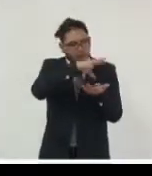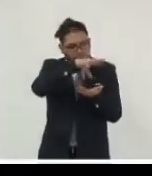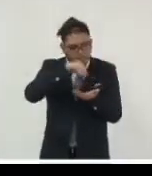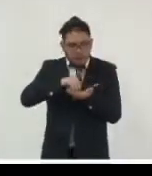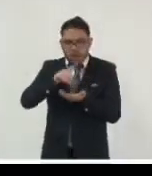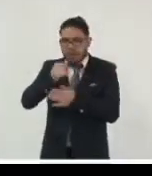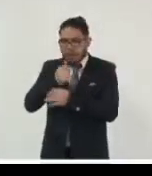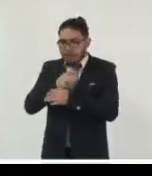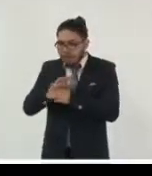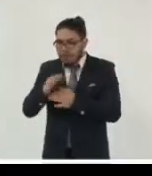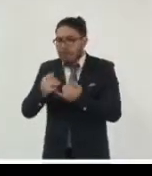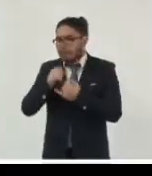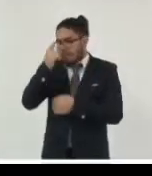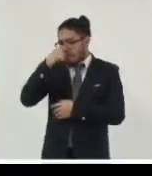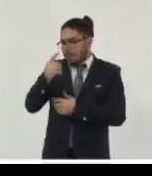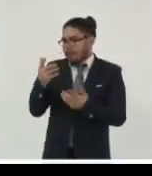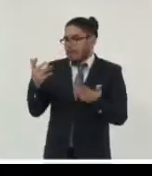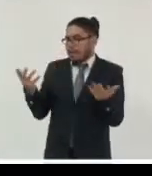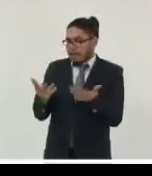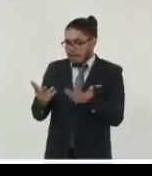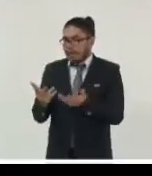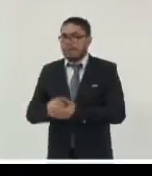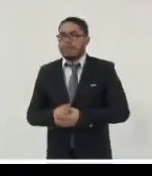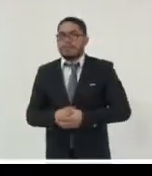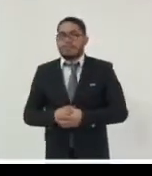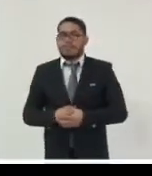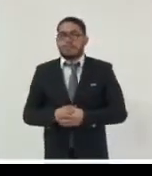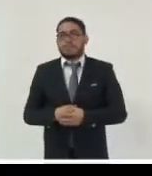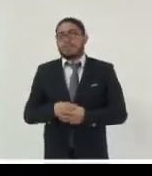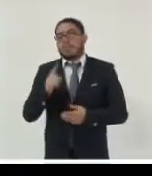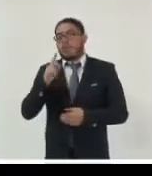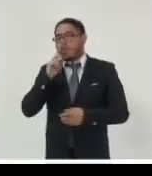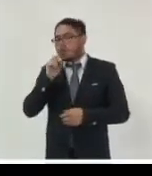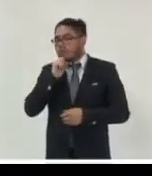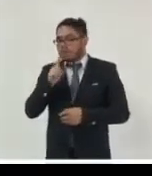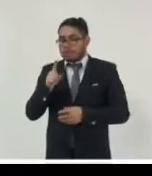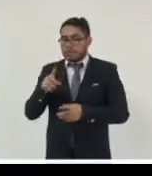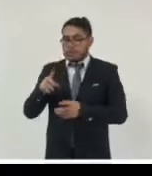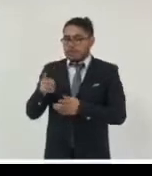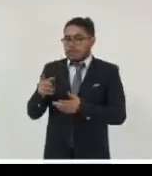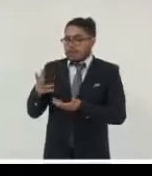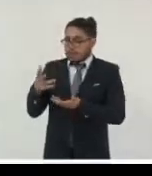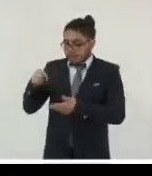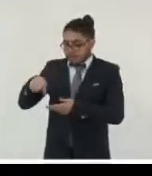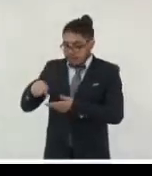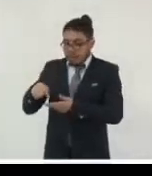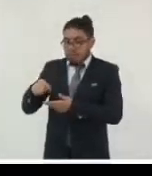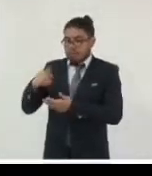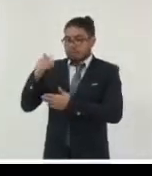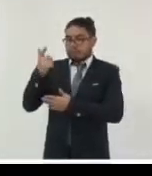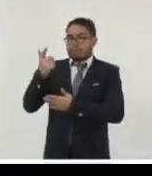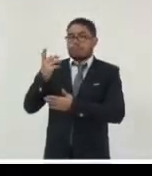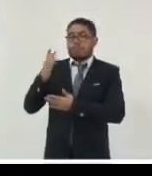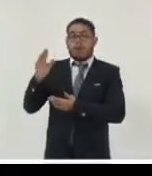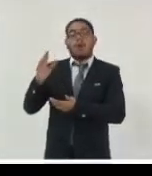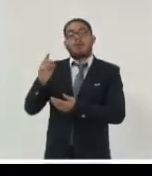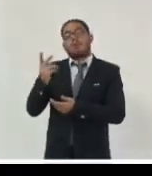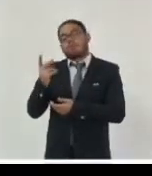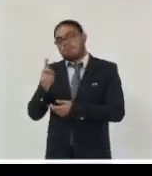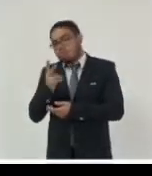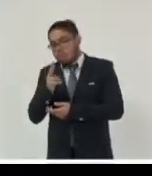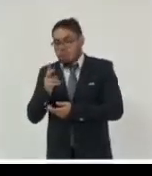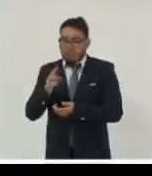tiene que ir acompañado de planes de preservación digital no hay ninguna duda y no lo tenemos muy claro para documentos así que para los datos